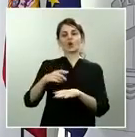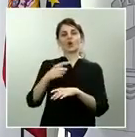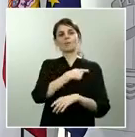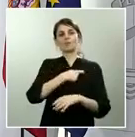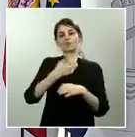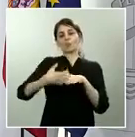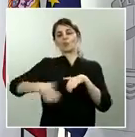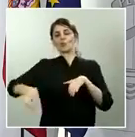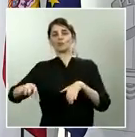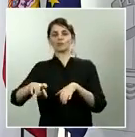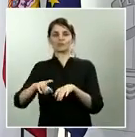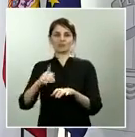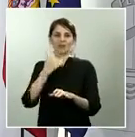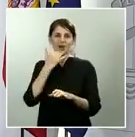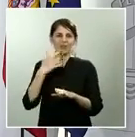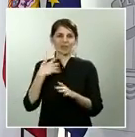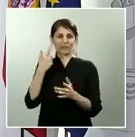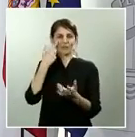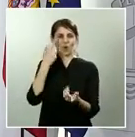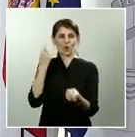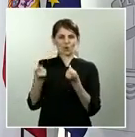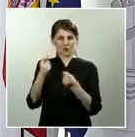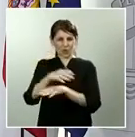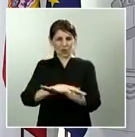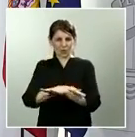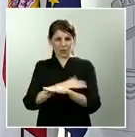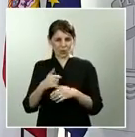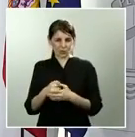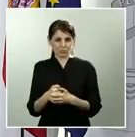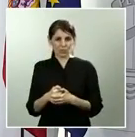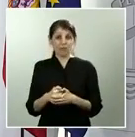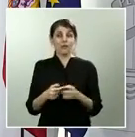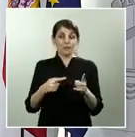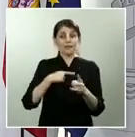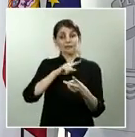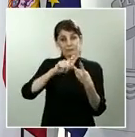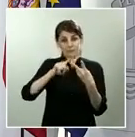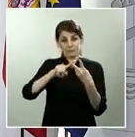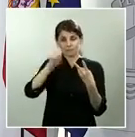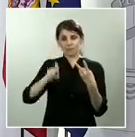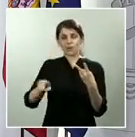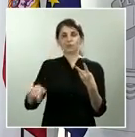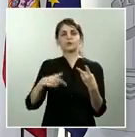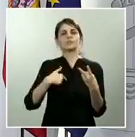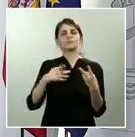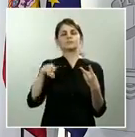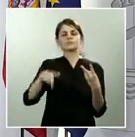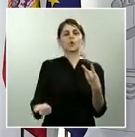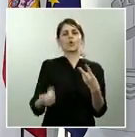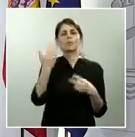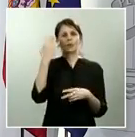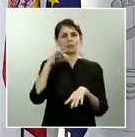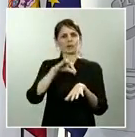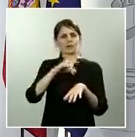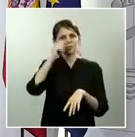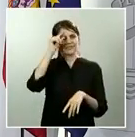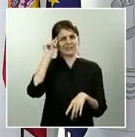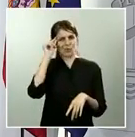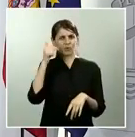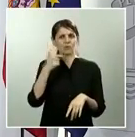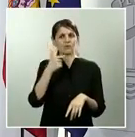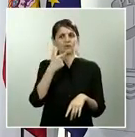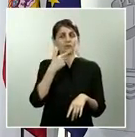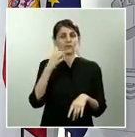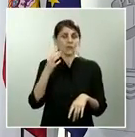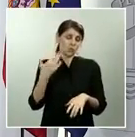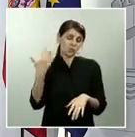suscribe lo que ha dicho esta mañana el doctor Simón en relación a las declaraciones que hizo ayer el jefe del Estado Mayor de la Guardia Civil,